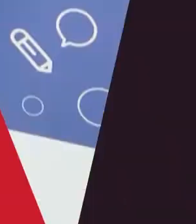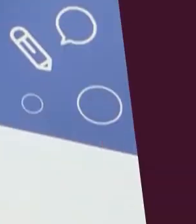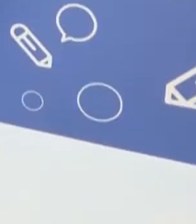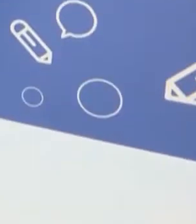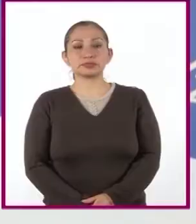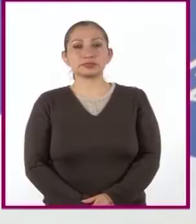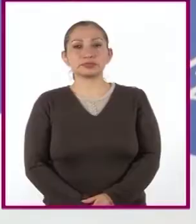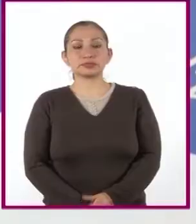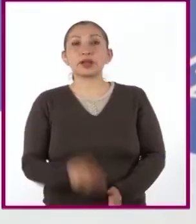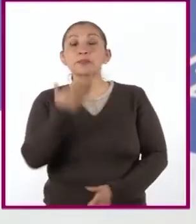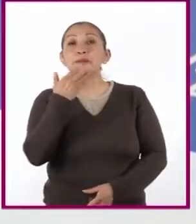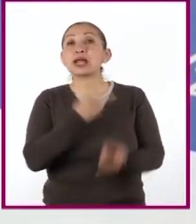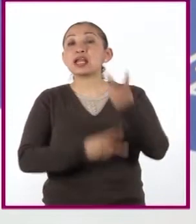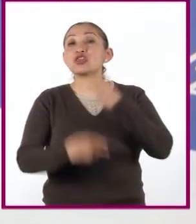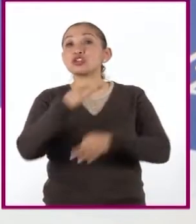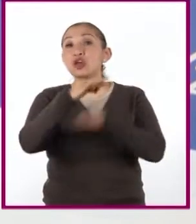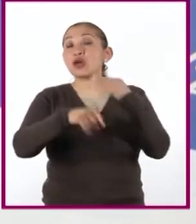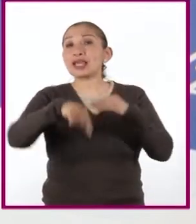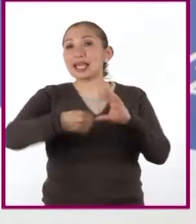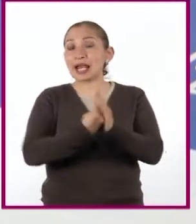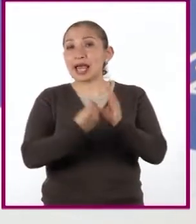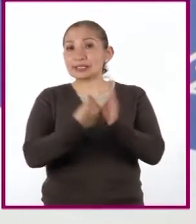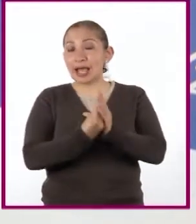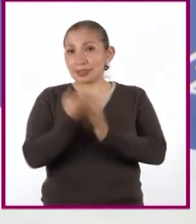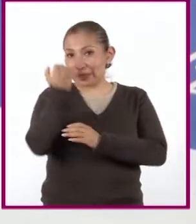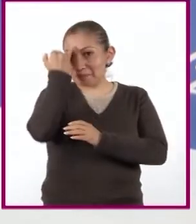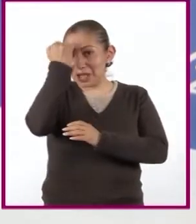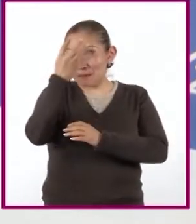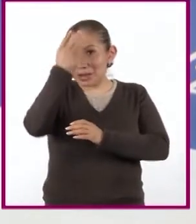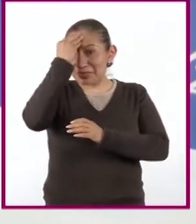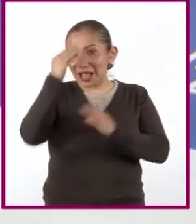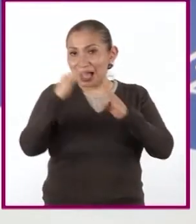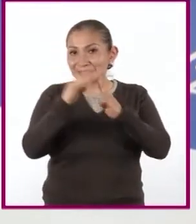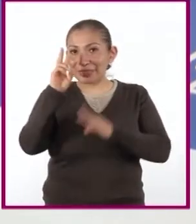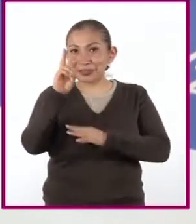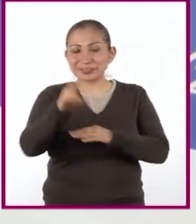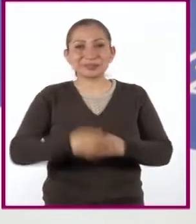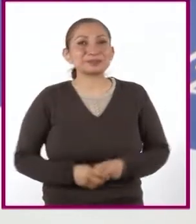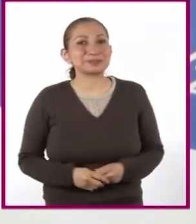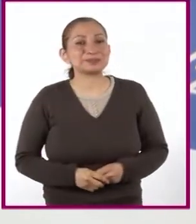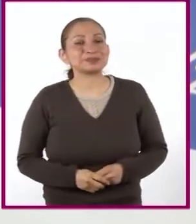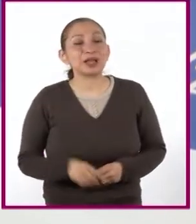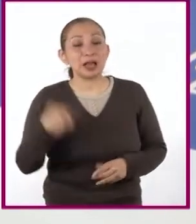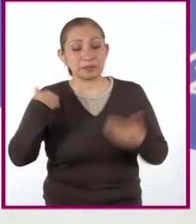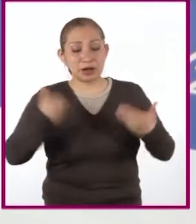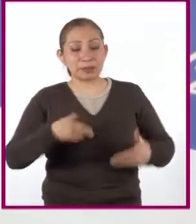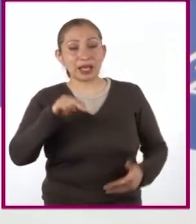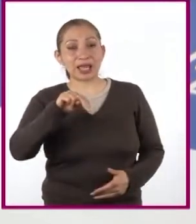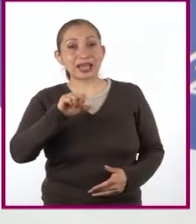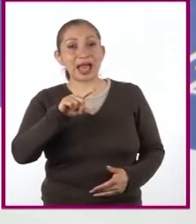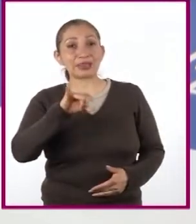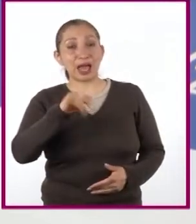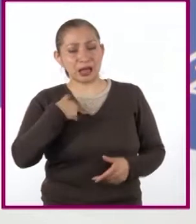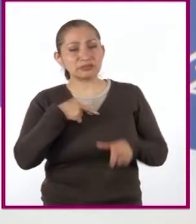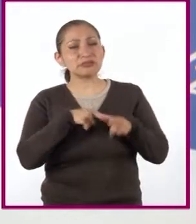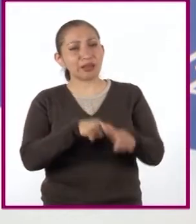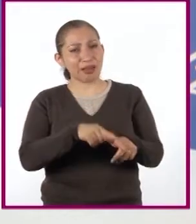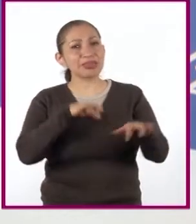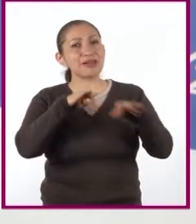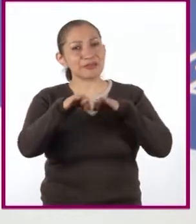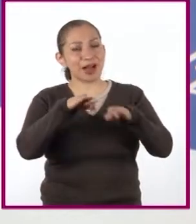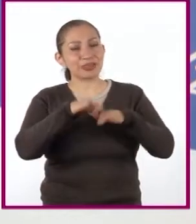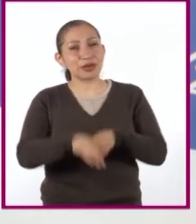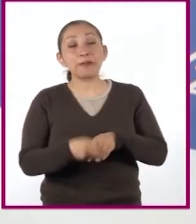Bienvenidas y bienvenidos a esta sesión de la estrategia Aprende en Casa 2. Yo soy Nadia y los invito a seguir trabajando.